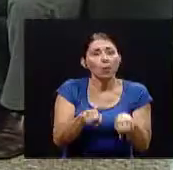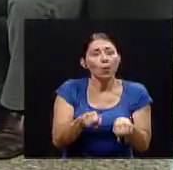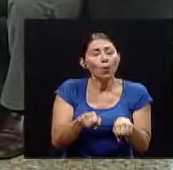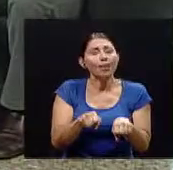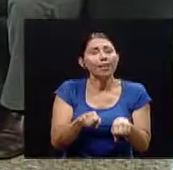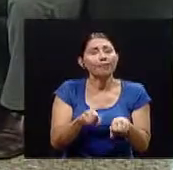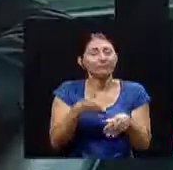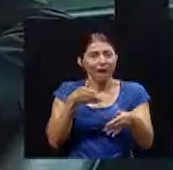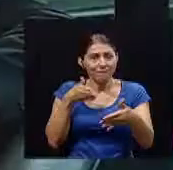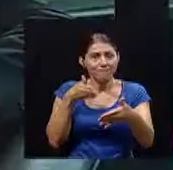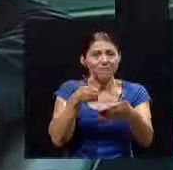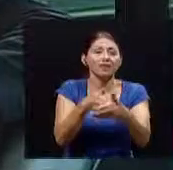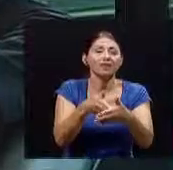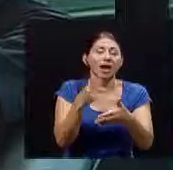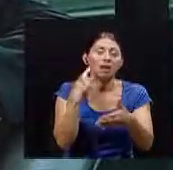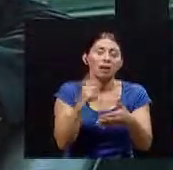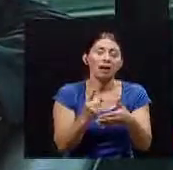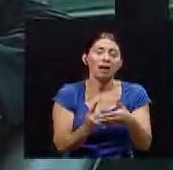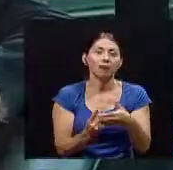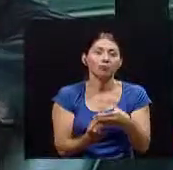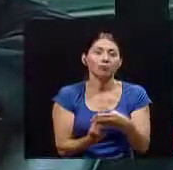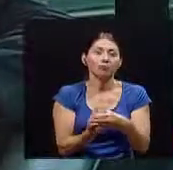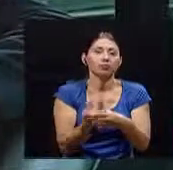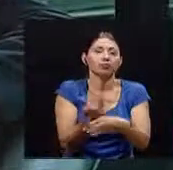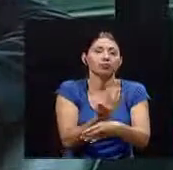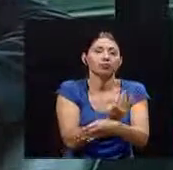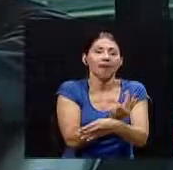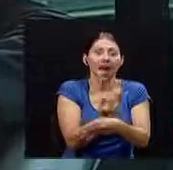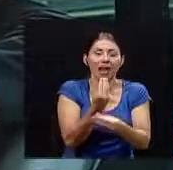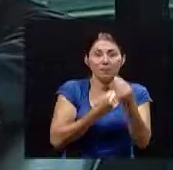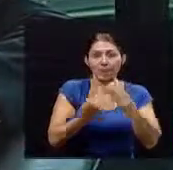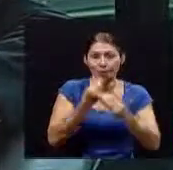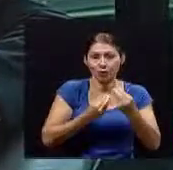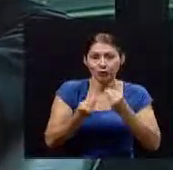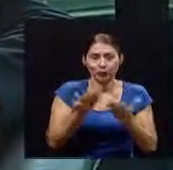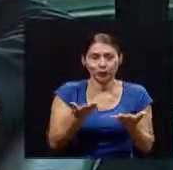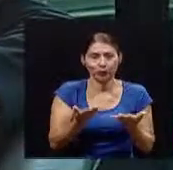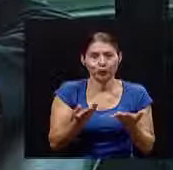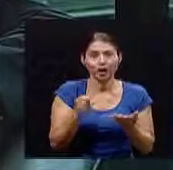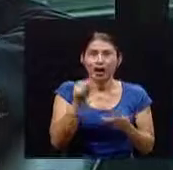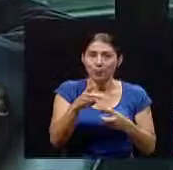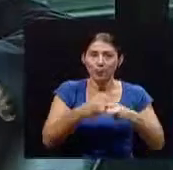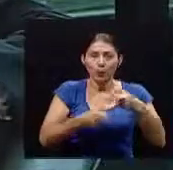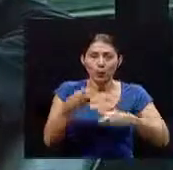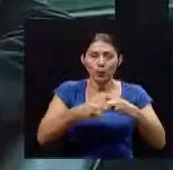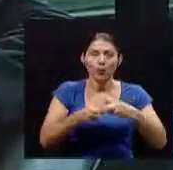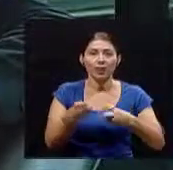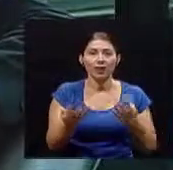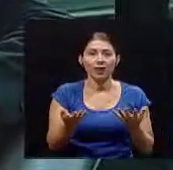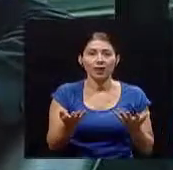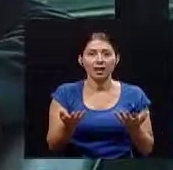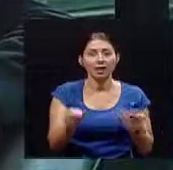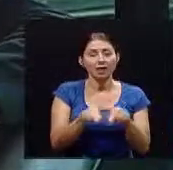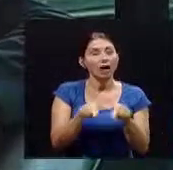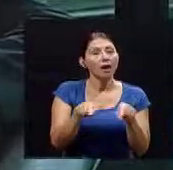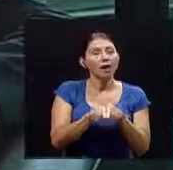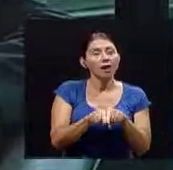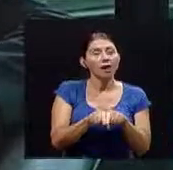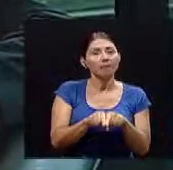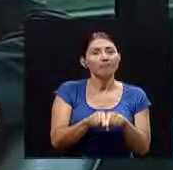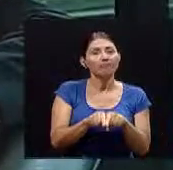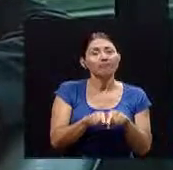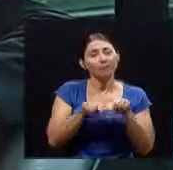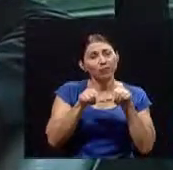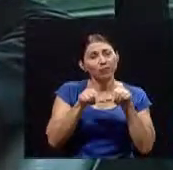casos eso afecta la ingesta de alimentos y también acentúa la